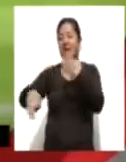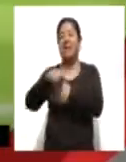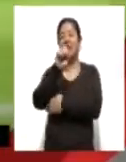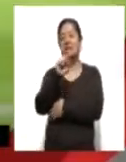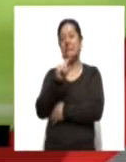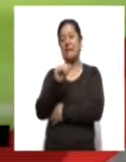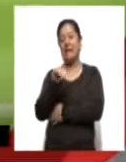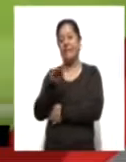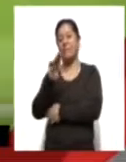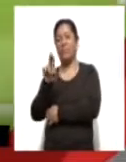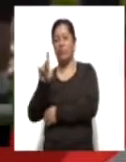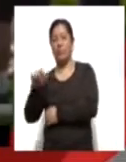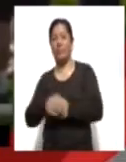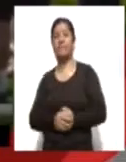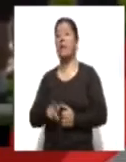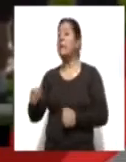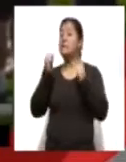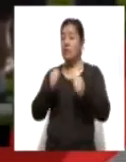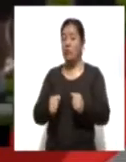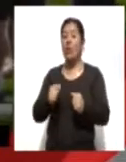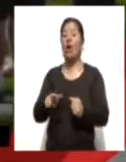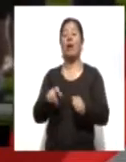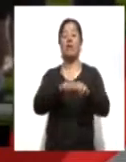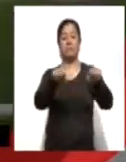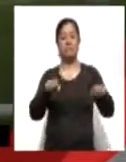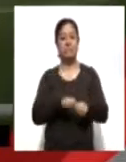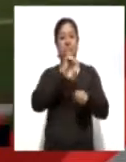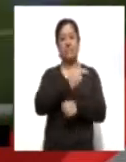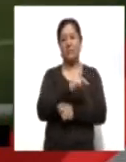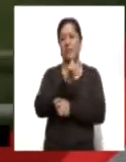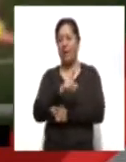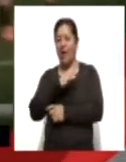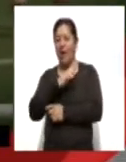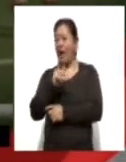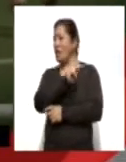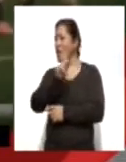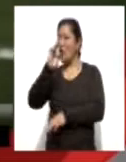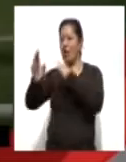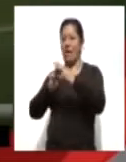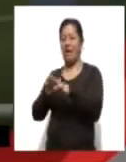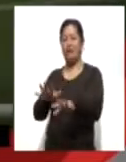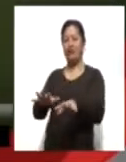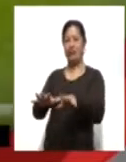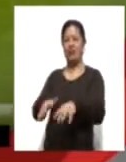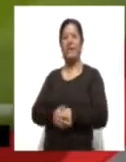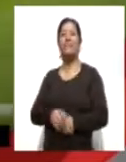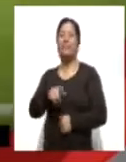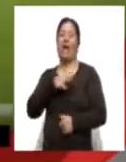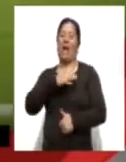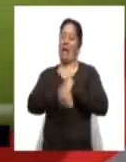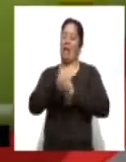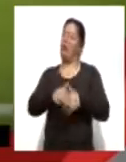No cabe duda, la Champions League paraliza a Europa y el mundo especialmente por su segunda fase, debido a que siempre nos regala partidazos.